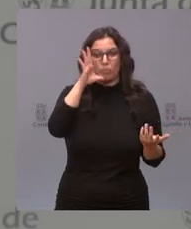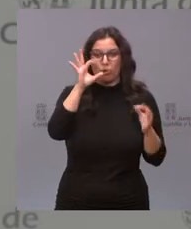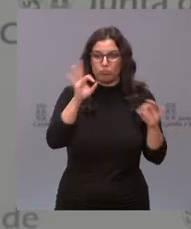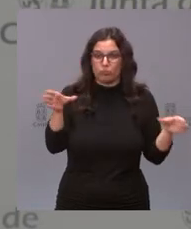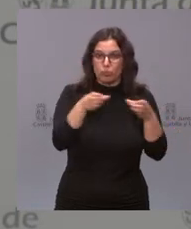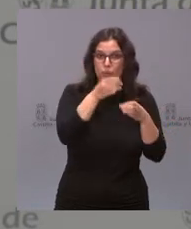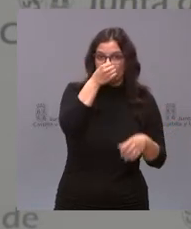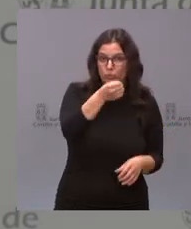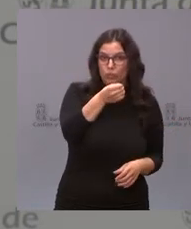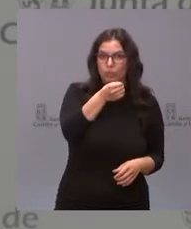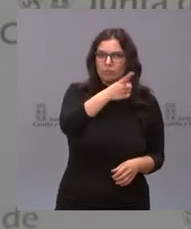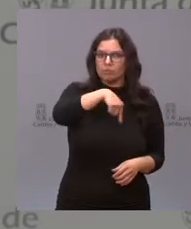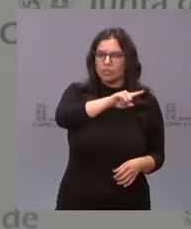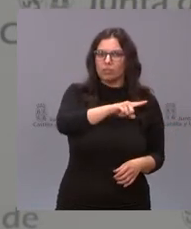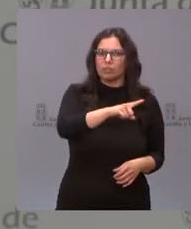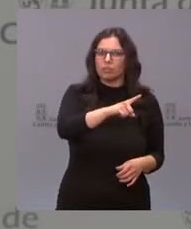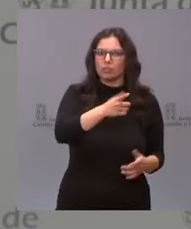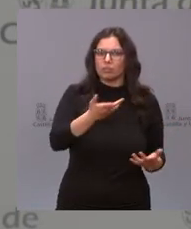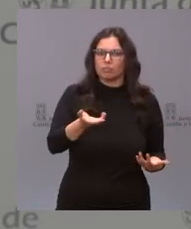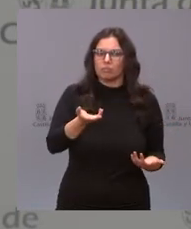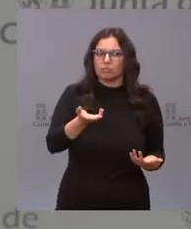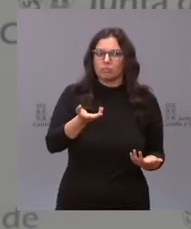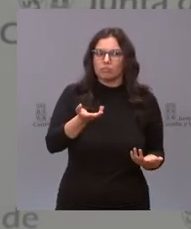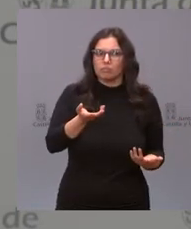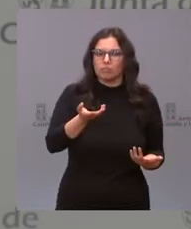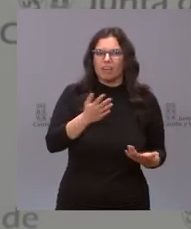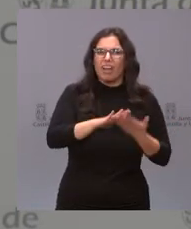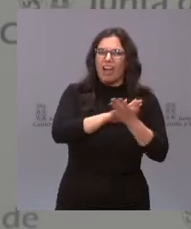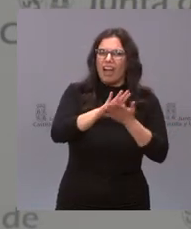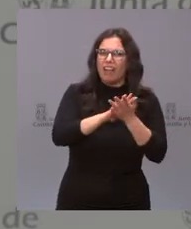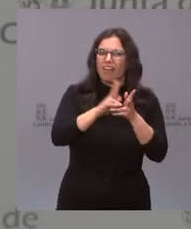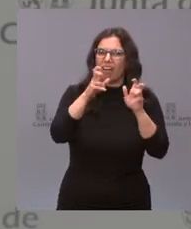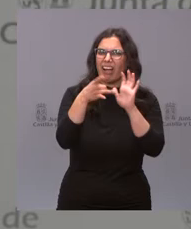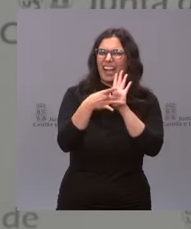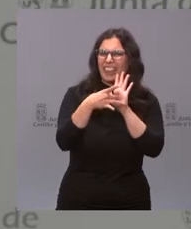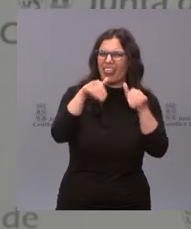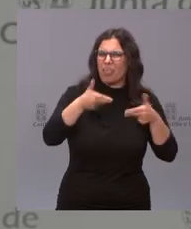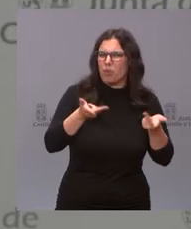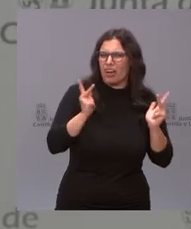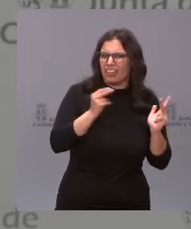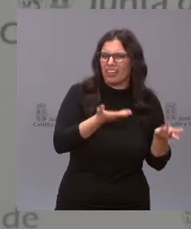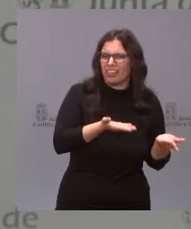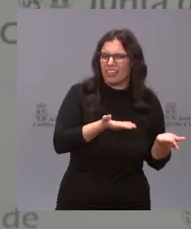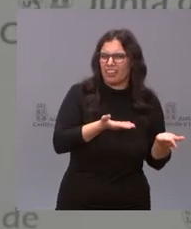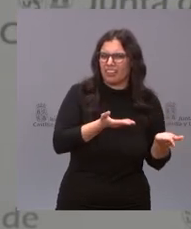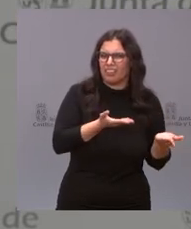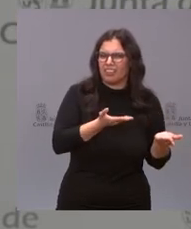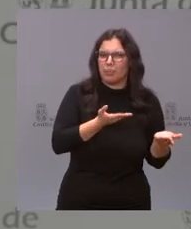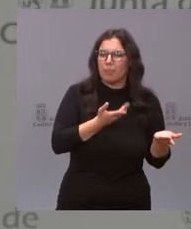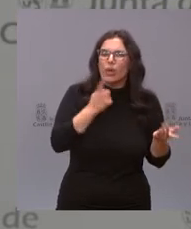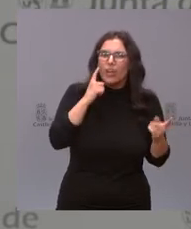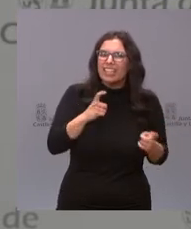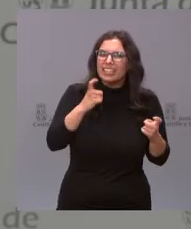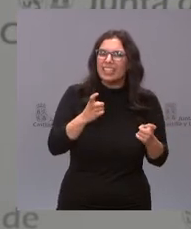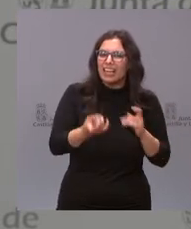socialista haya o hable de calidad democrática intentando formar un